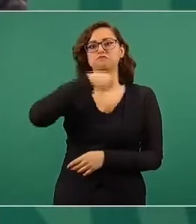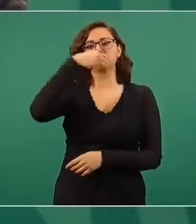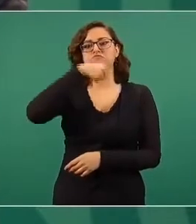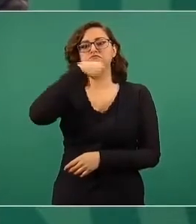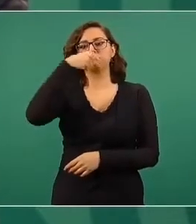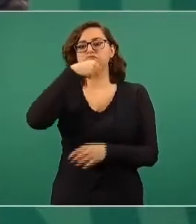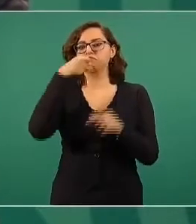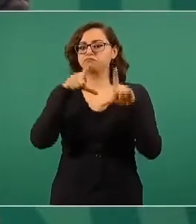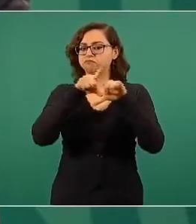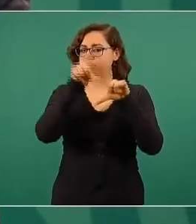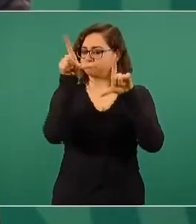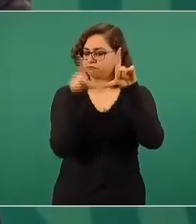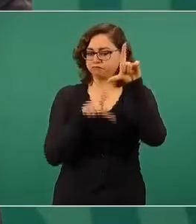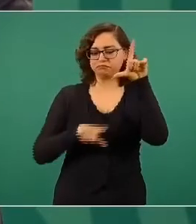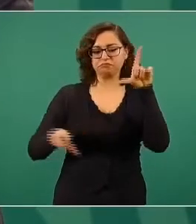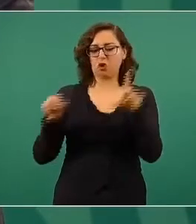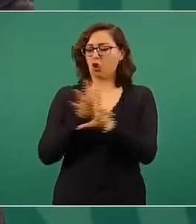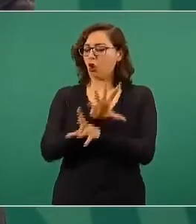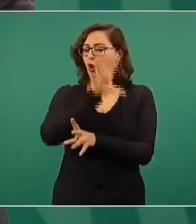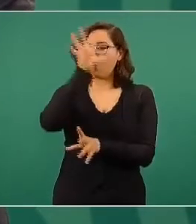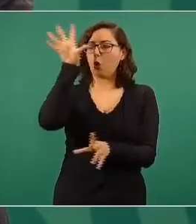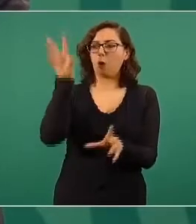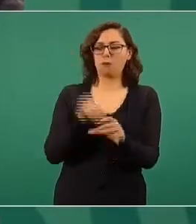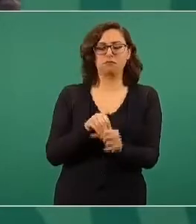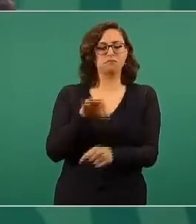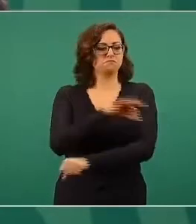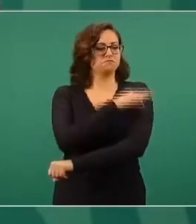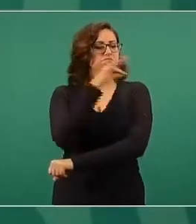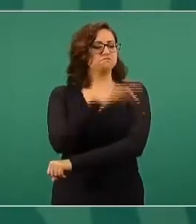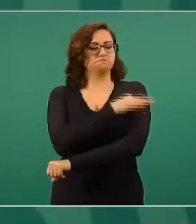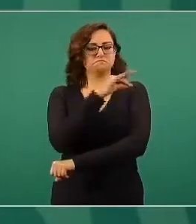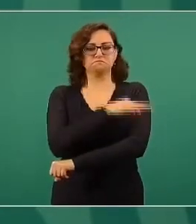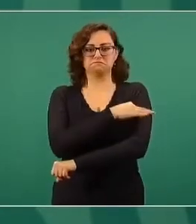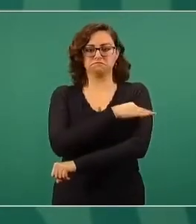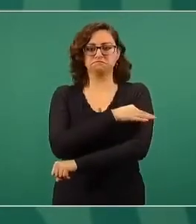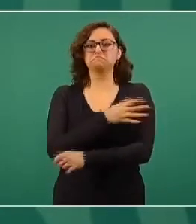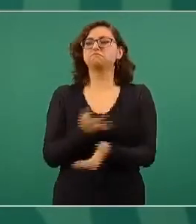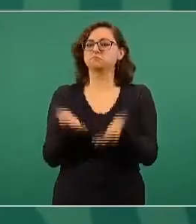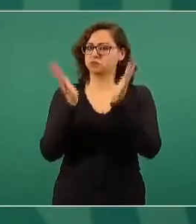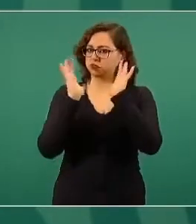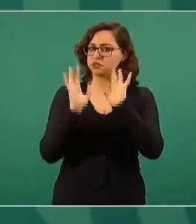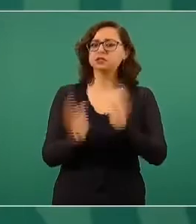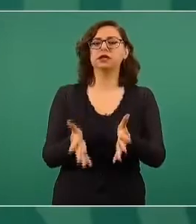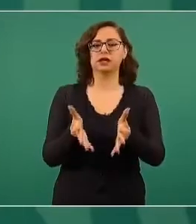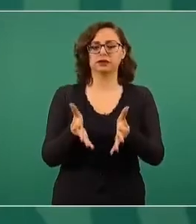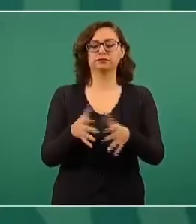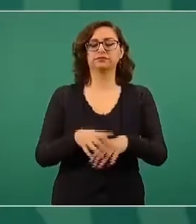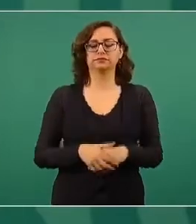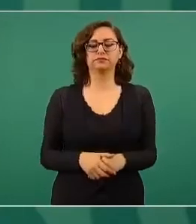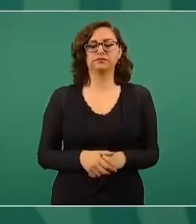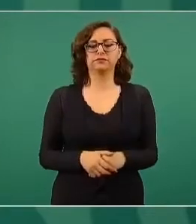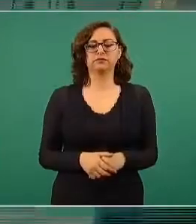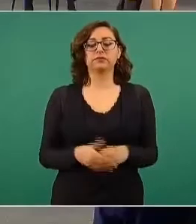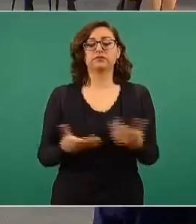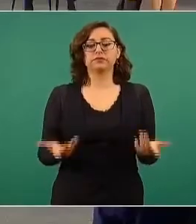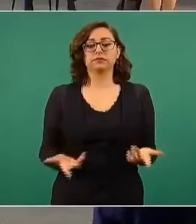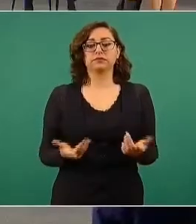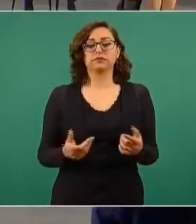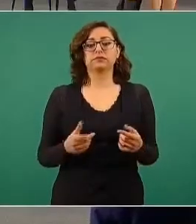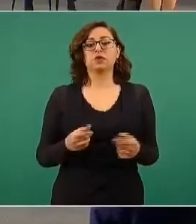del país. Se instalaron centros de vacunación en dos mil